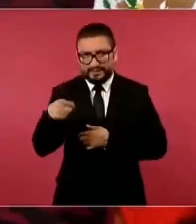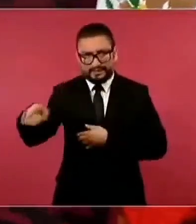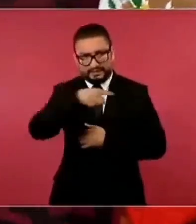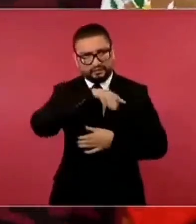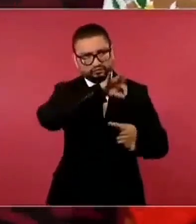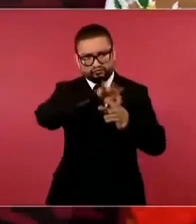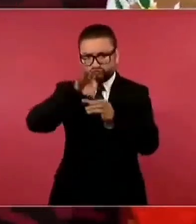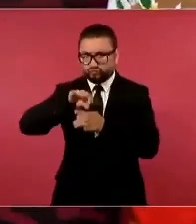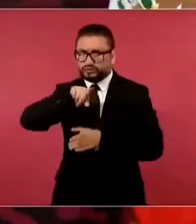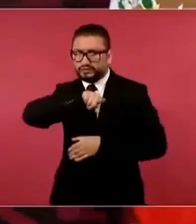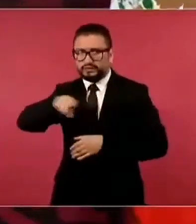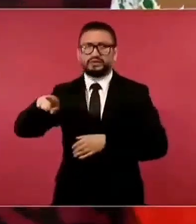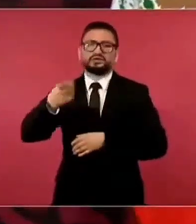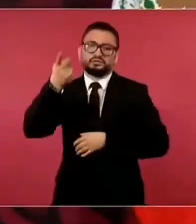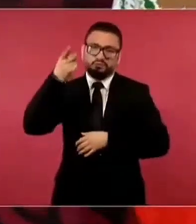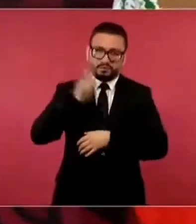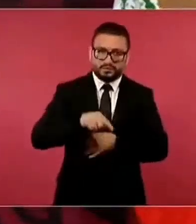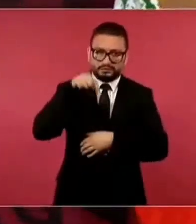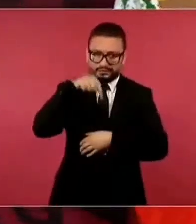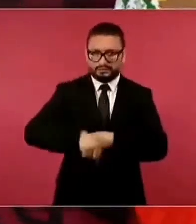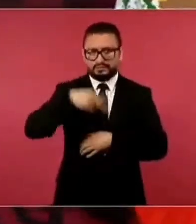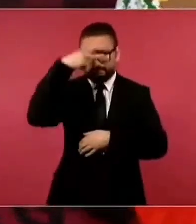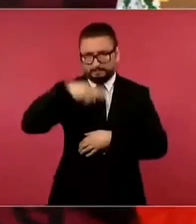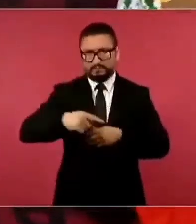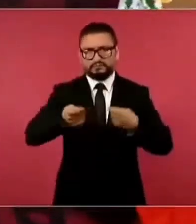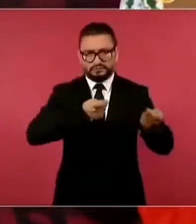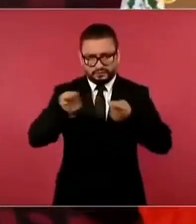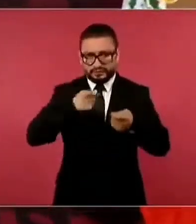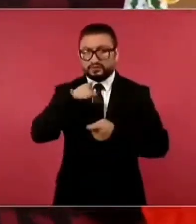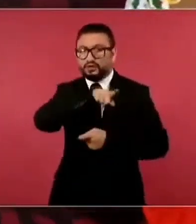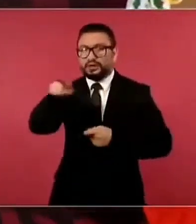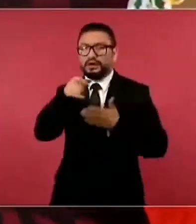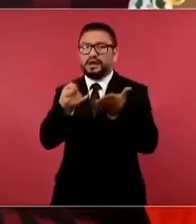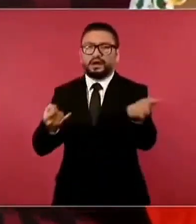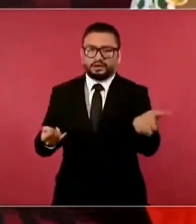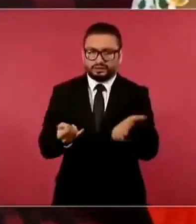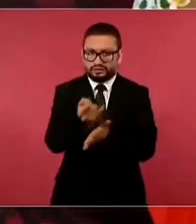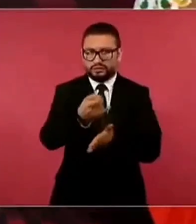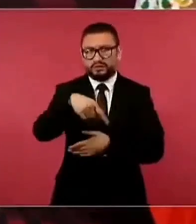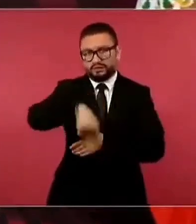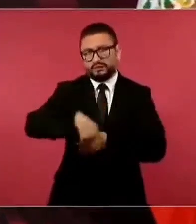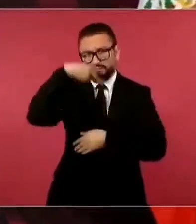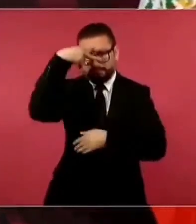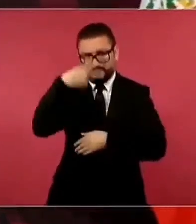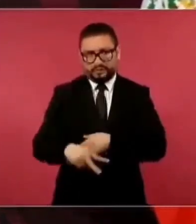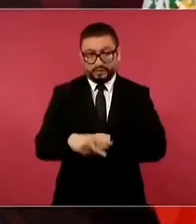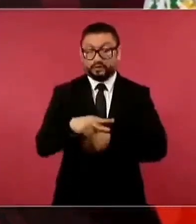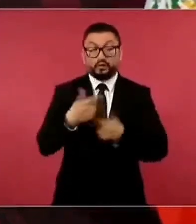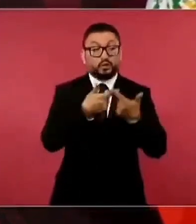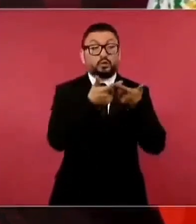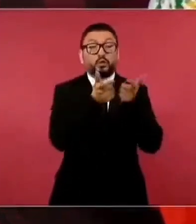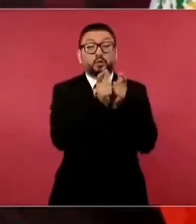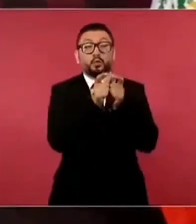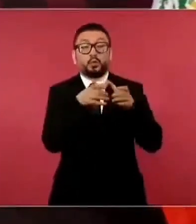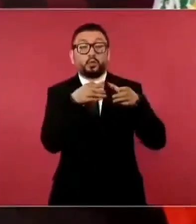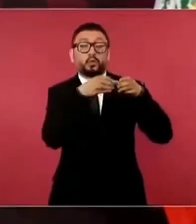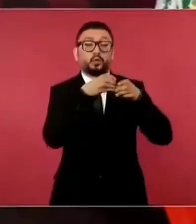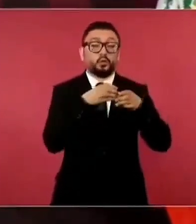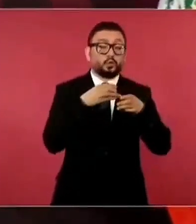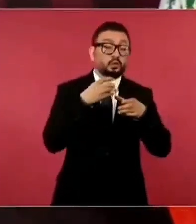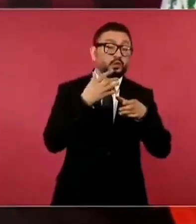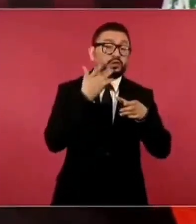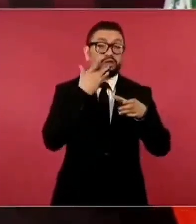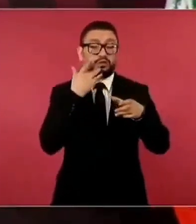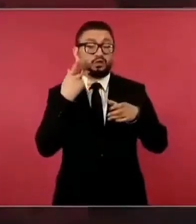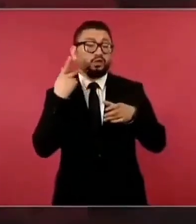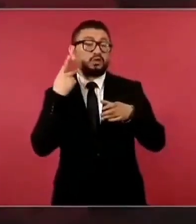en México y decida en México, no la oligarquía, no una